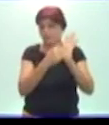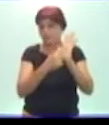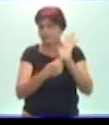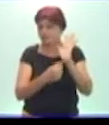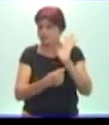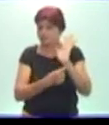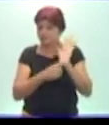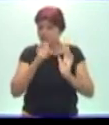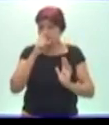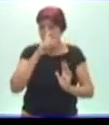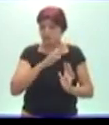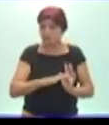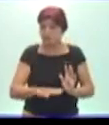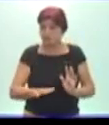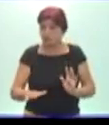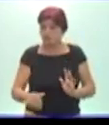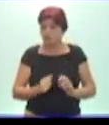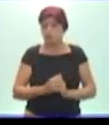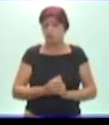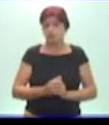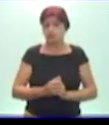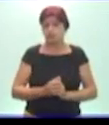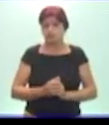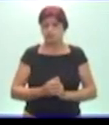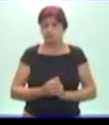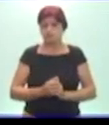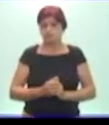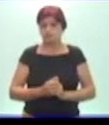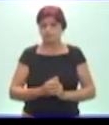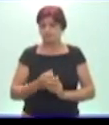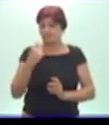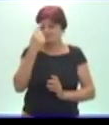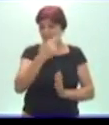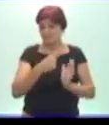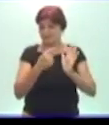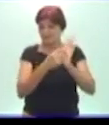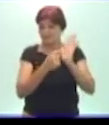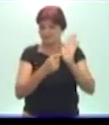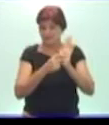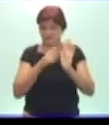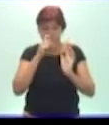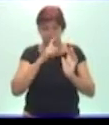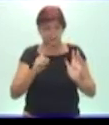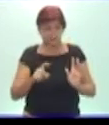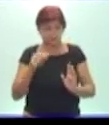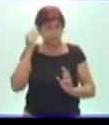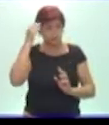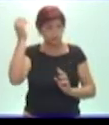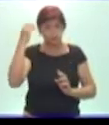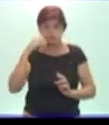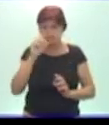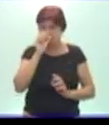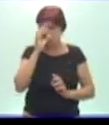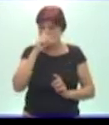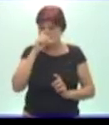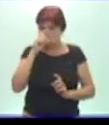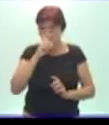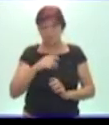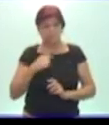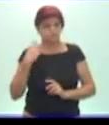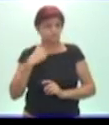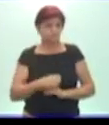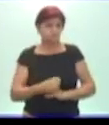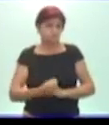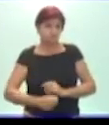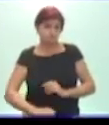saben o conocen muy poco cuáles son las características de los niños según la edad de su hijo. Y consideran